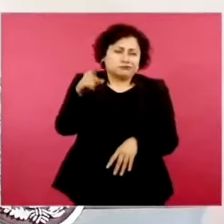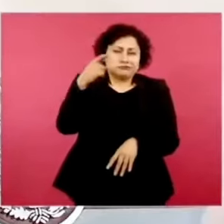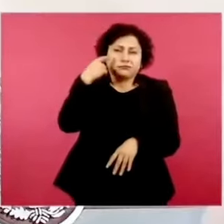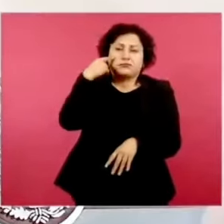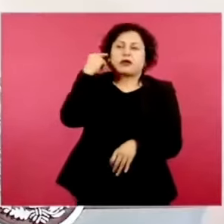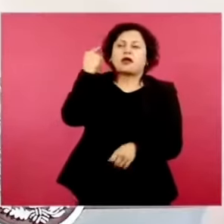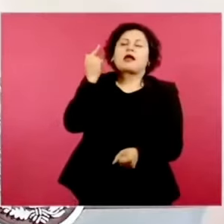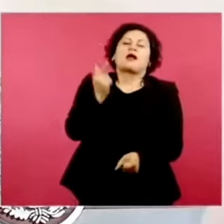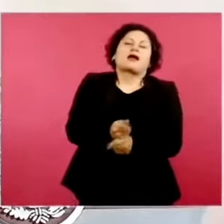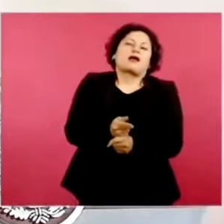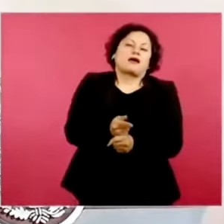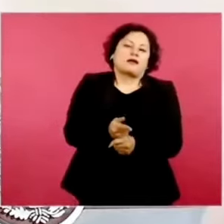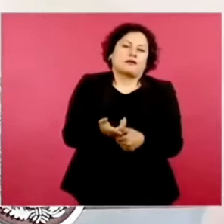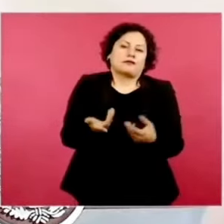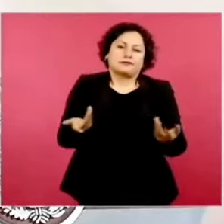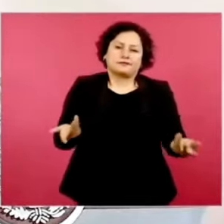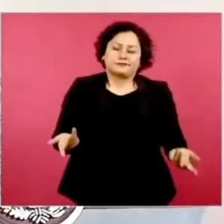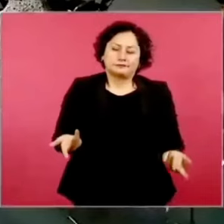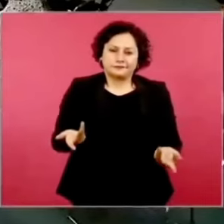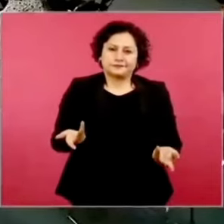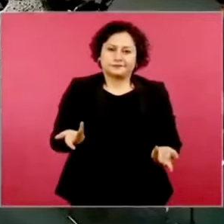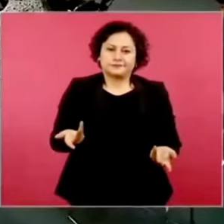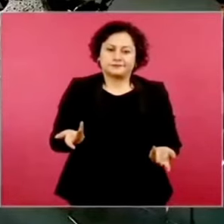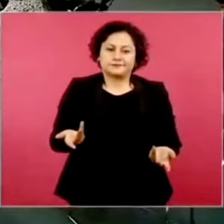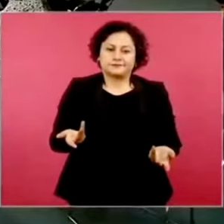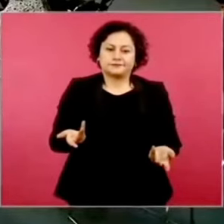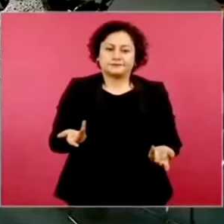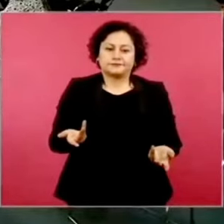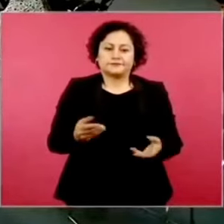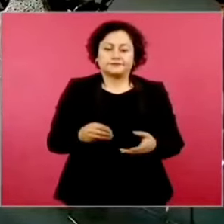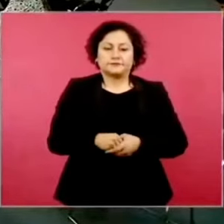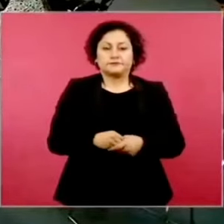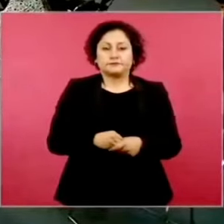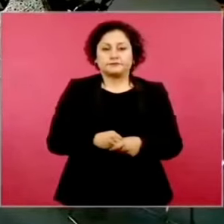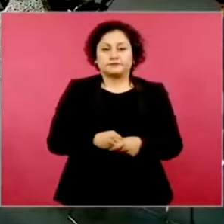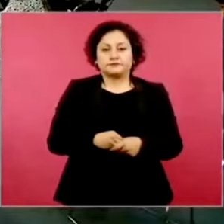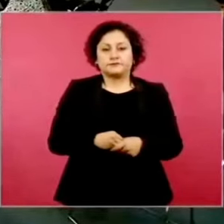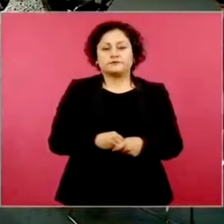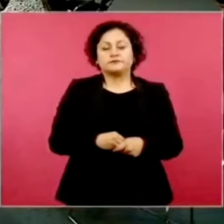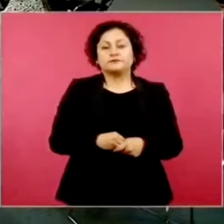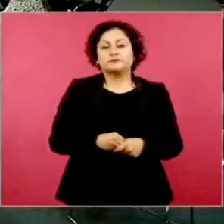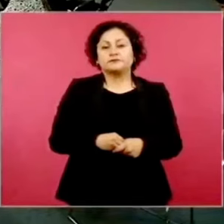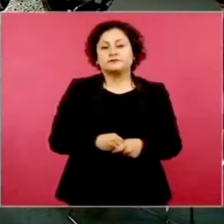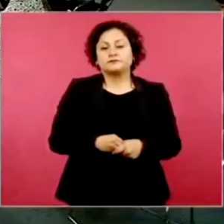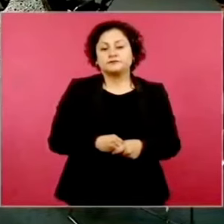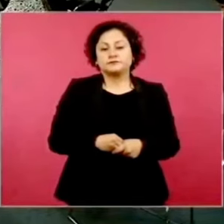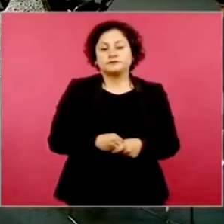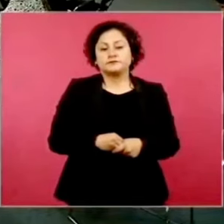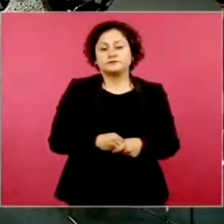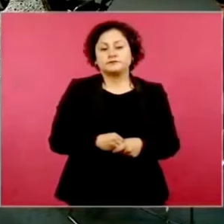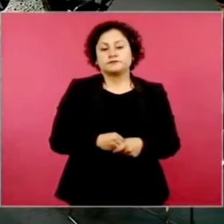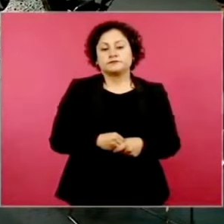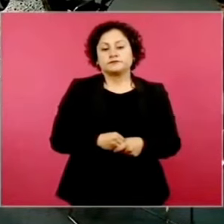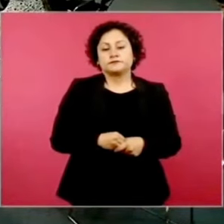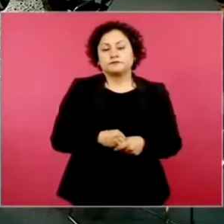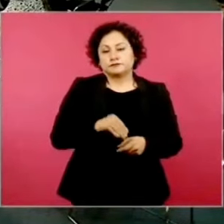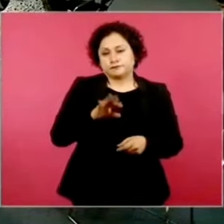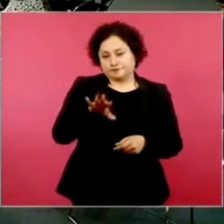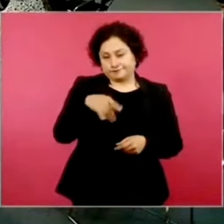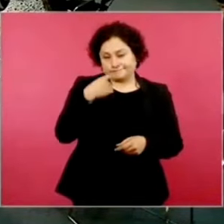o sea, ya cuando ve uno… Cuando van a